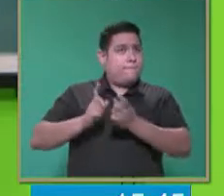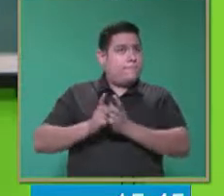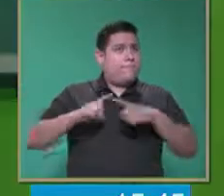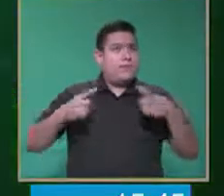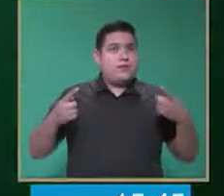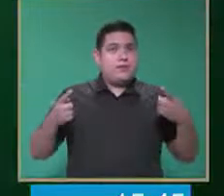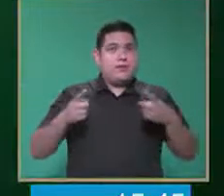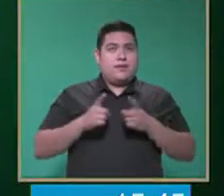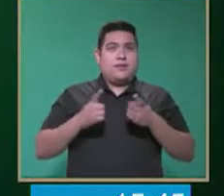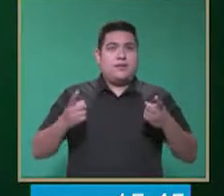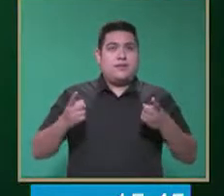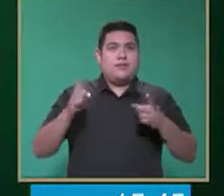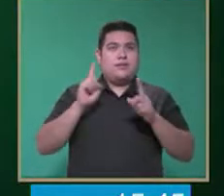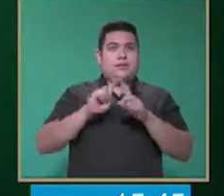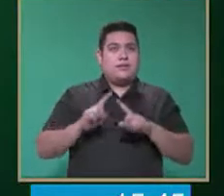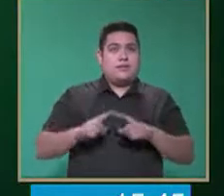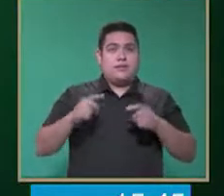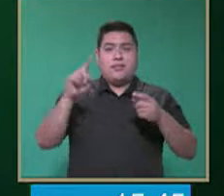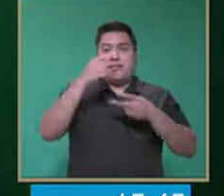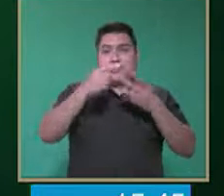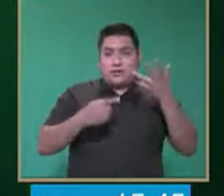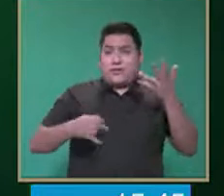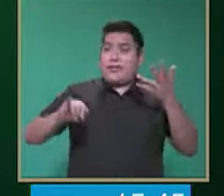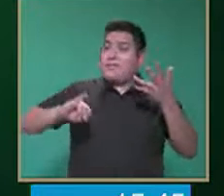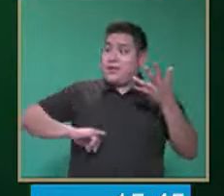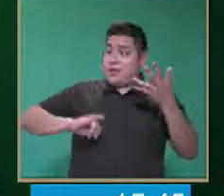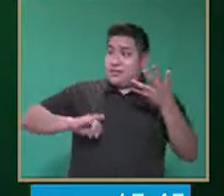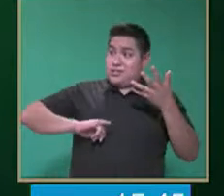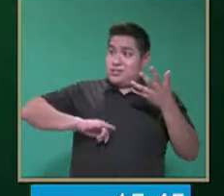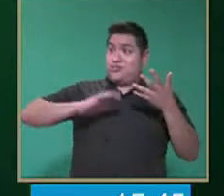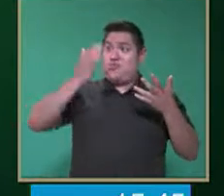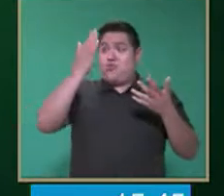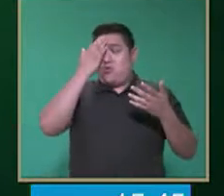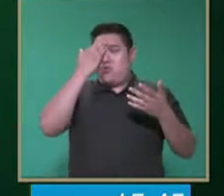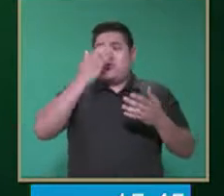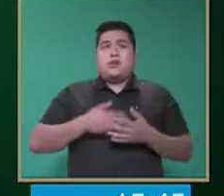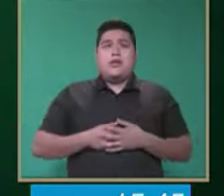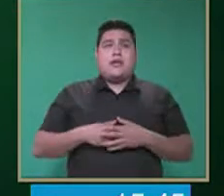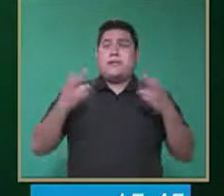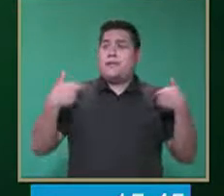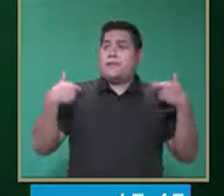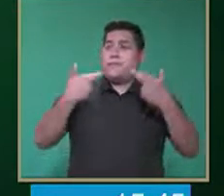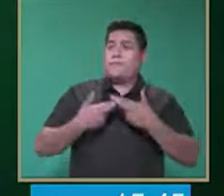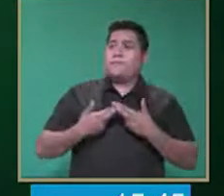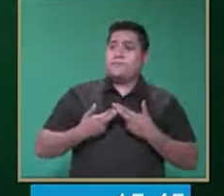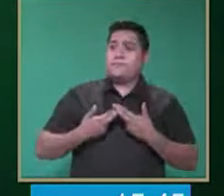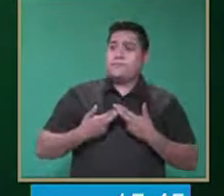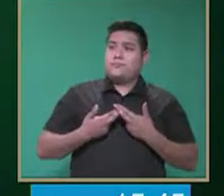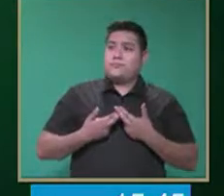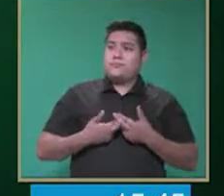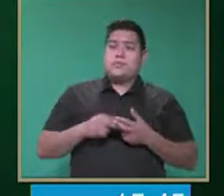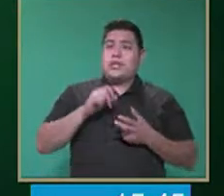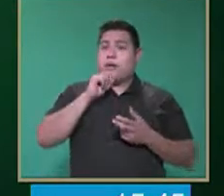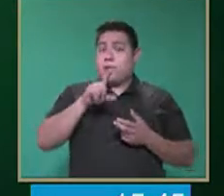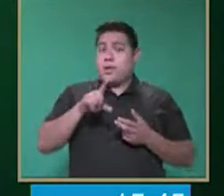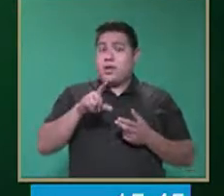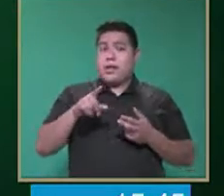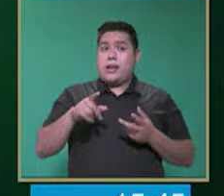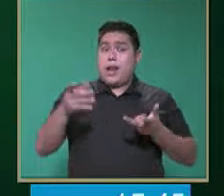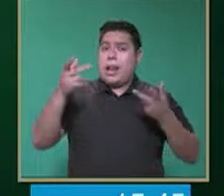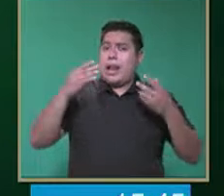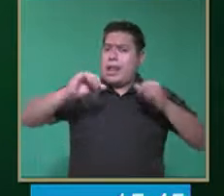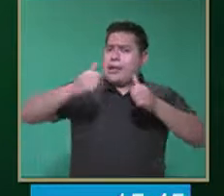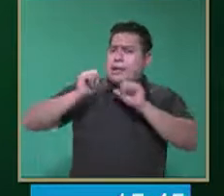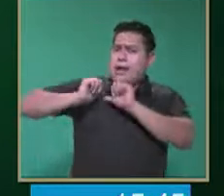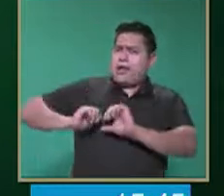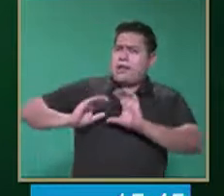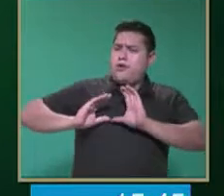de una gama ilimitada de intereses. Es decir, el docente y el tutor va a ver